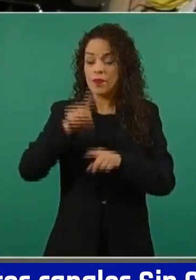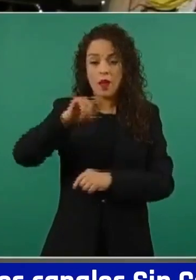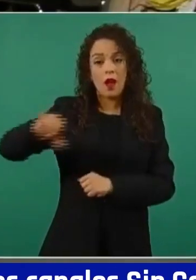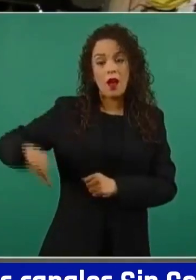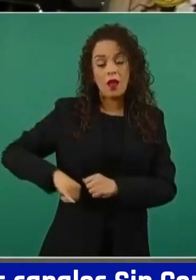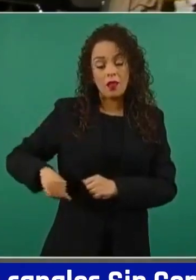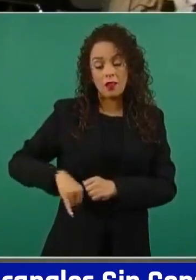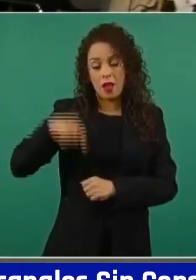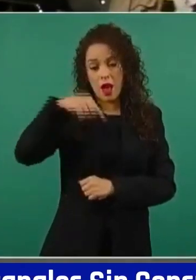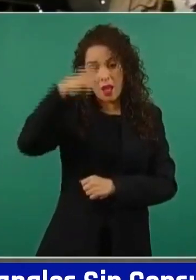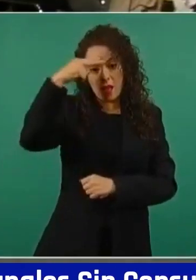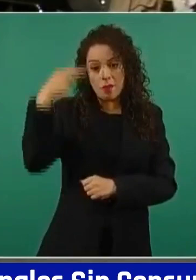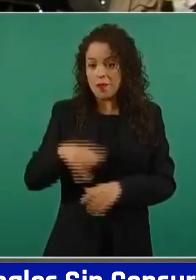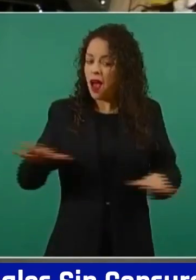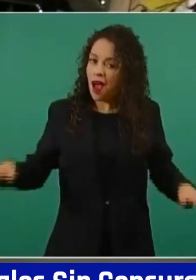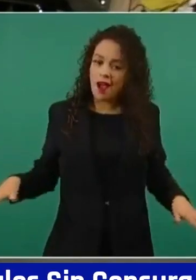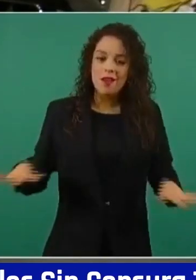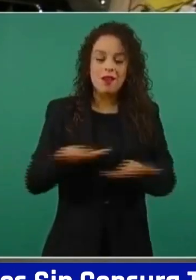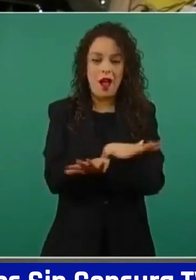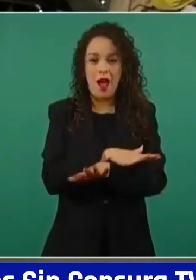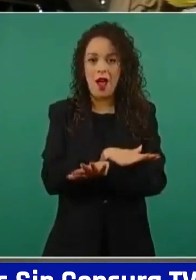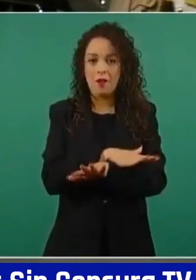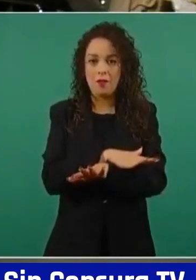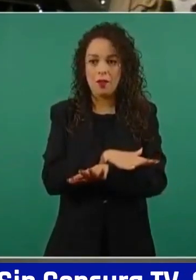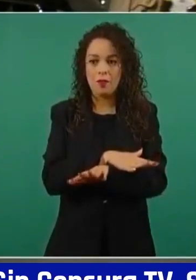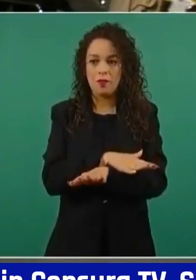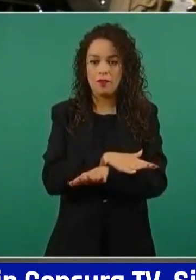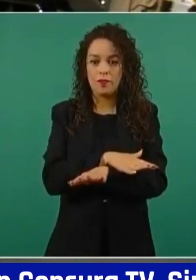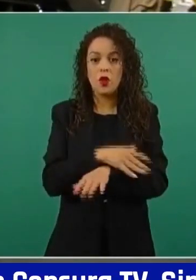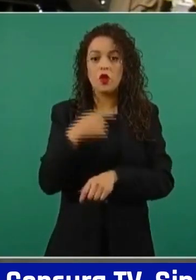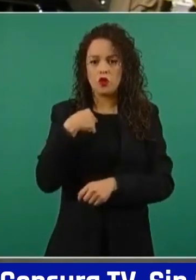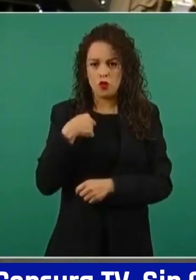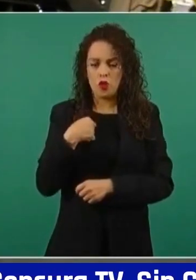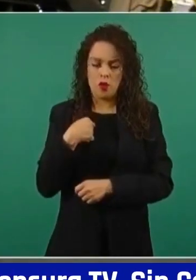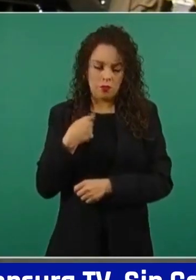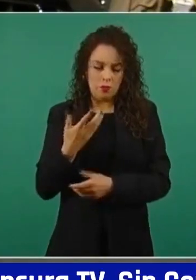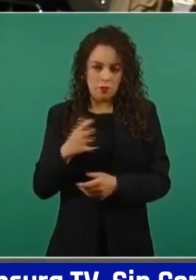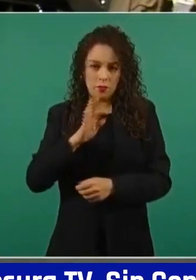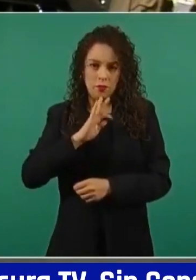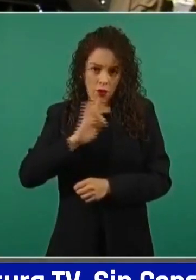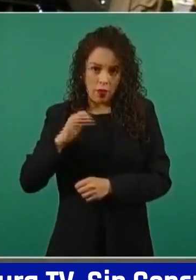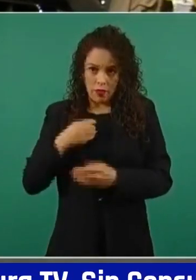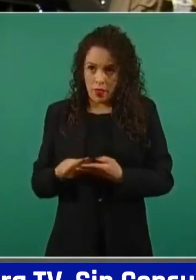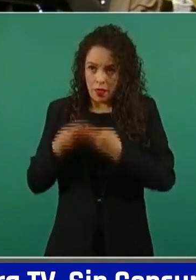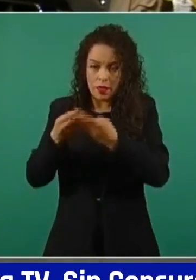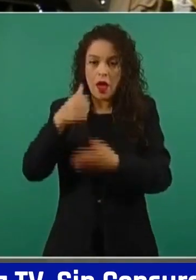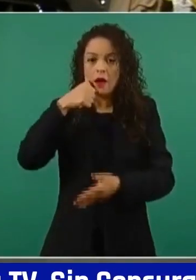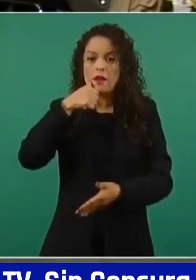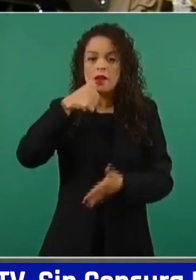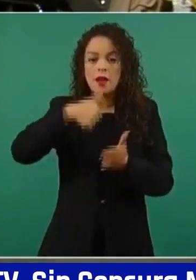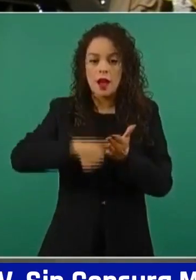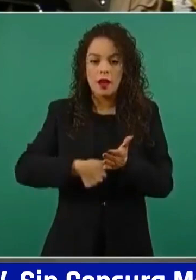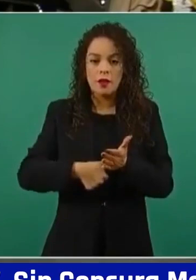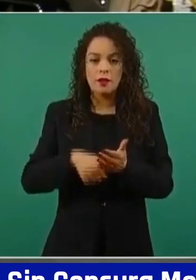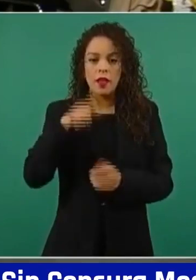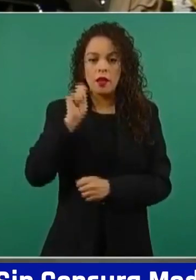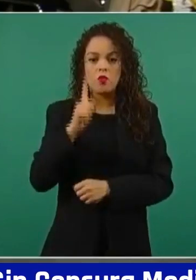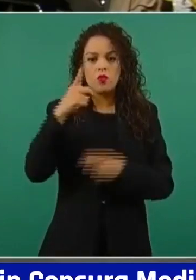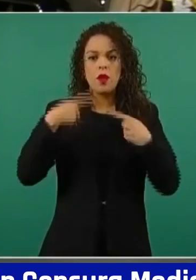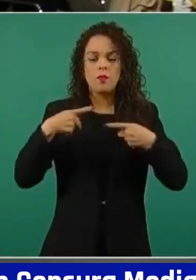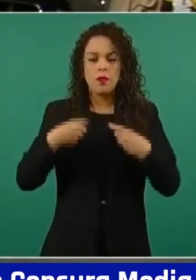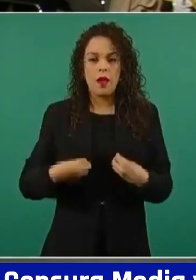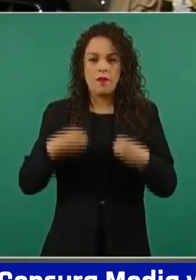aquí en México. Incluso aquí le voy a dejar una carta de un hermano allá de Estados